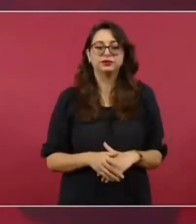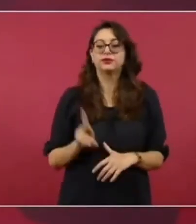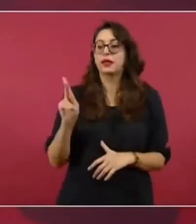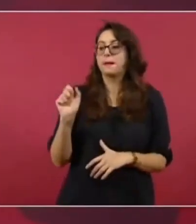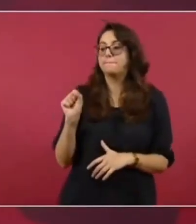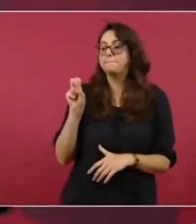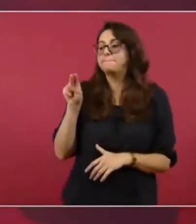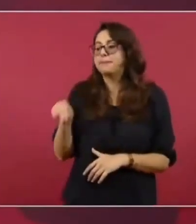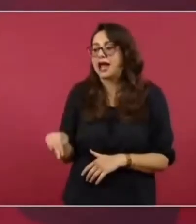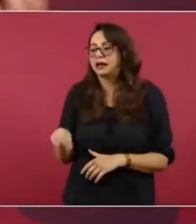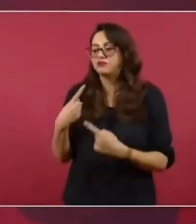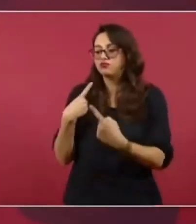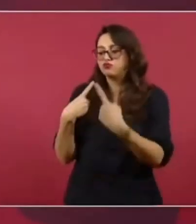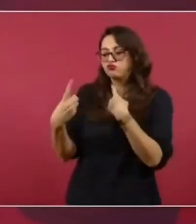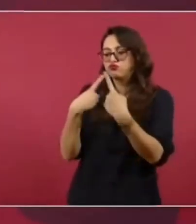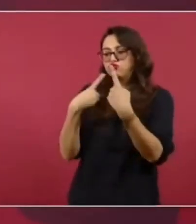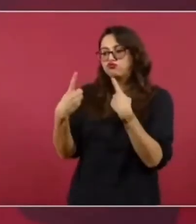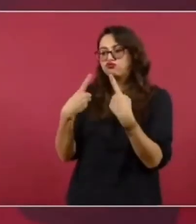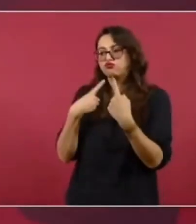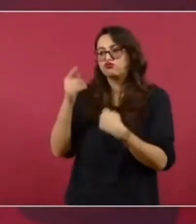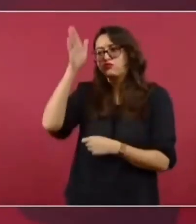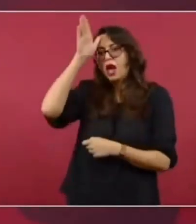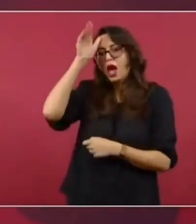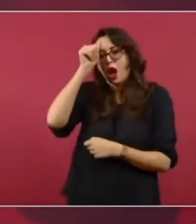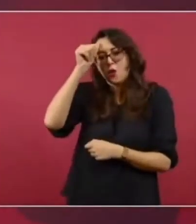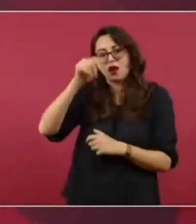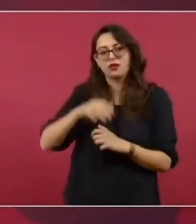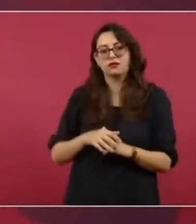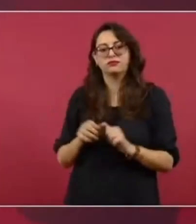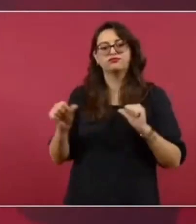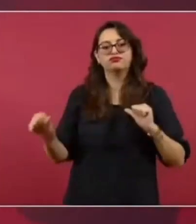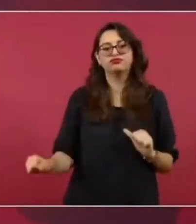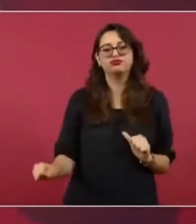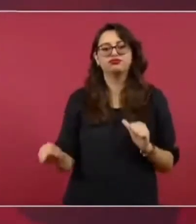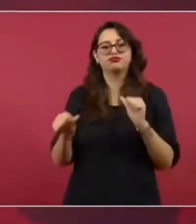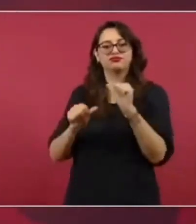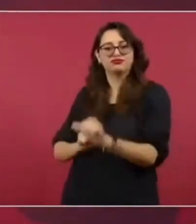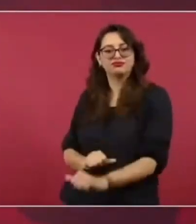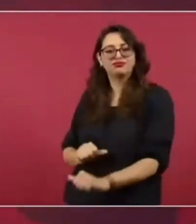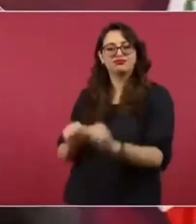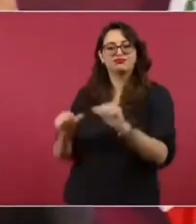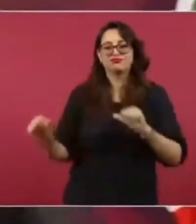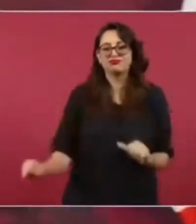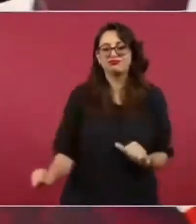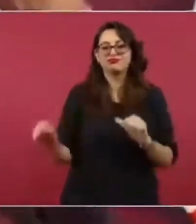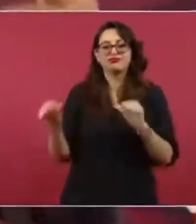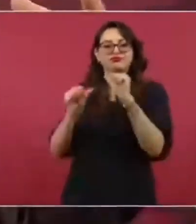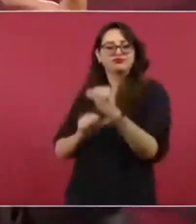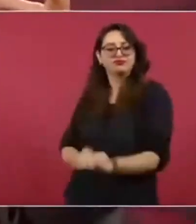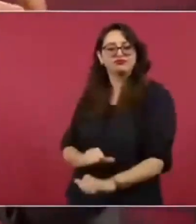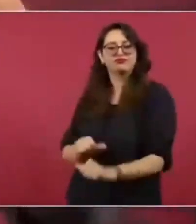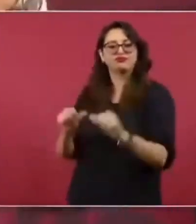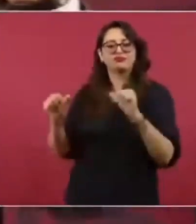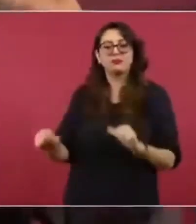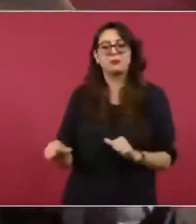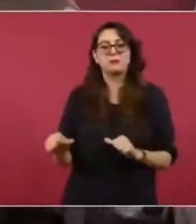es lo que se conoce como gatopardismo eso que consiste en que las cosas en apariencia cambian para seguir igual